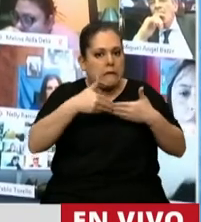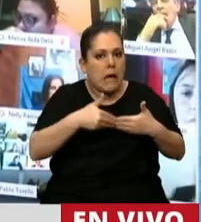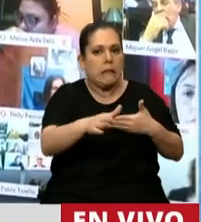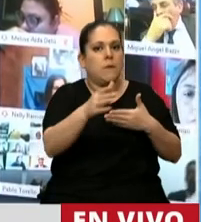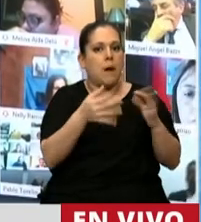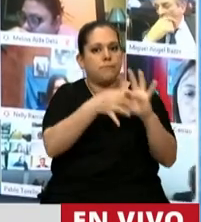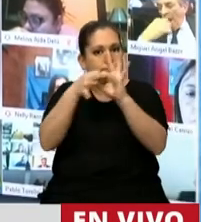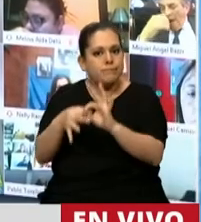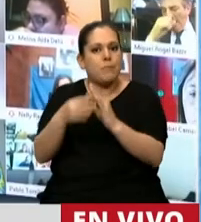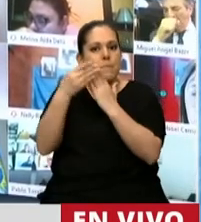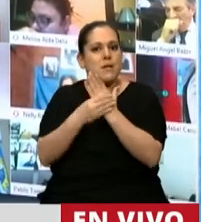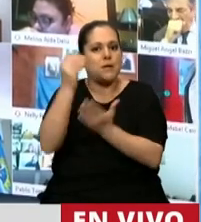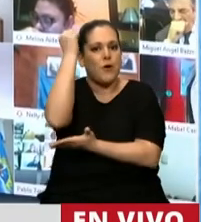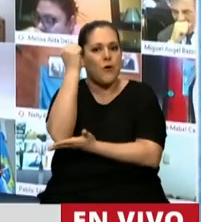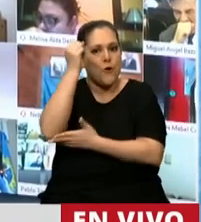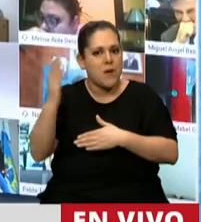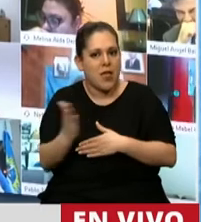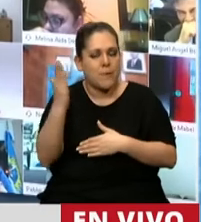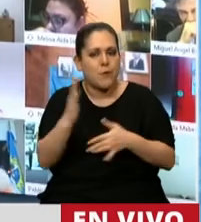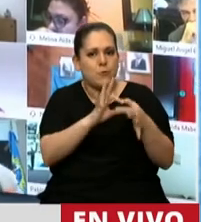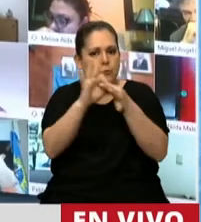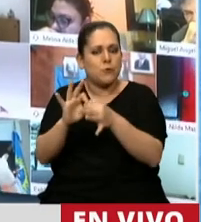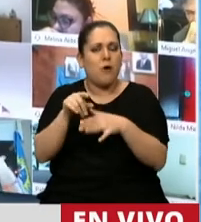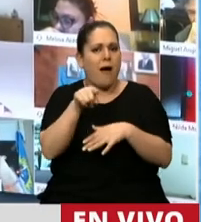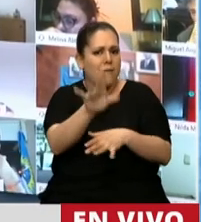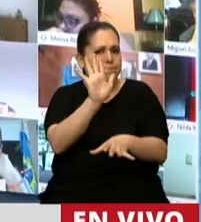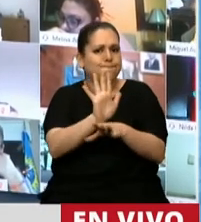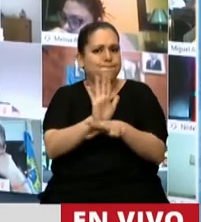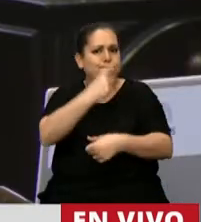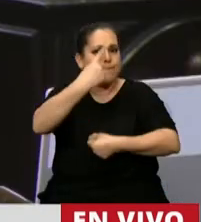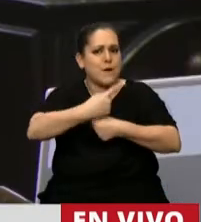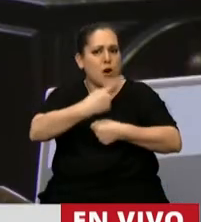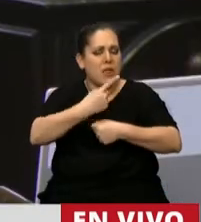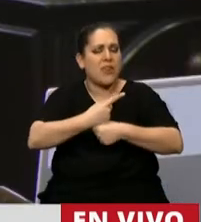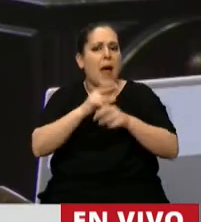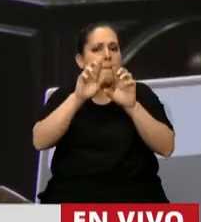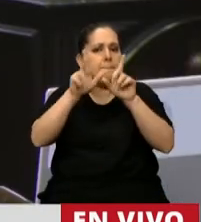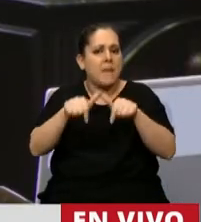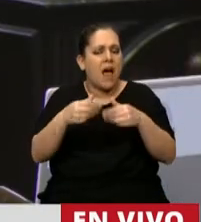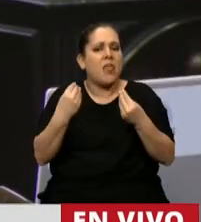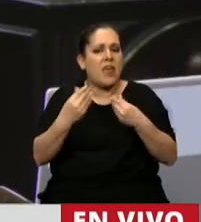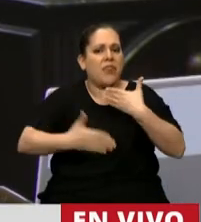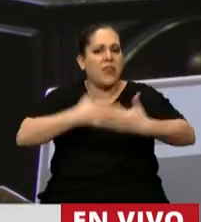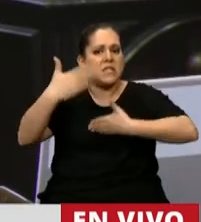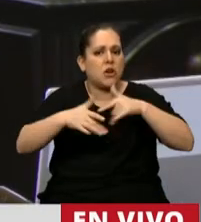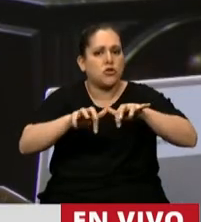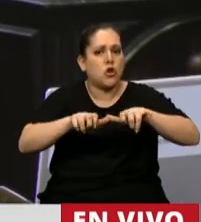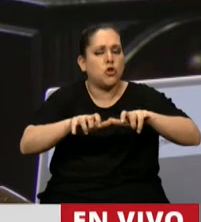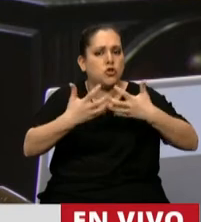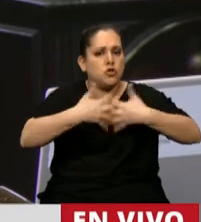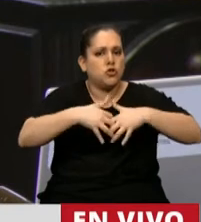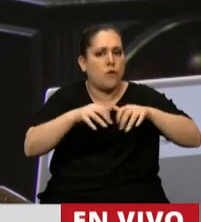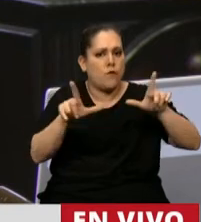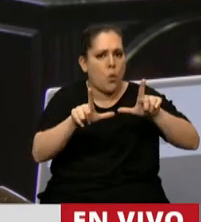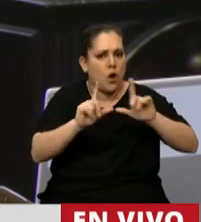Producción, terminaron incorporando como prioridad en el plan de desarrollo del software y de los servicios